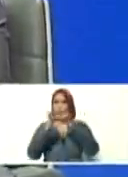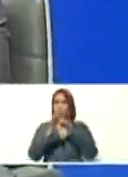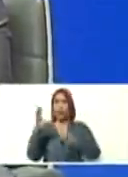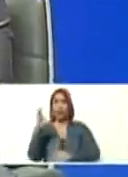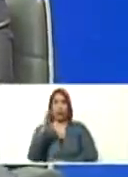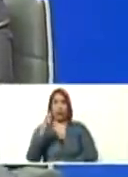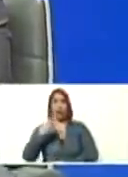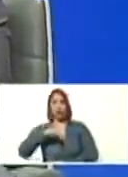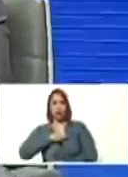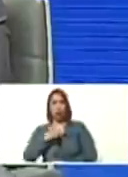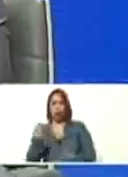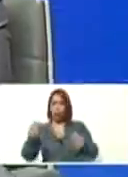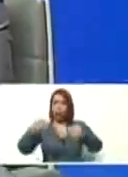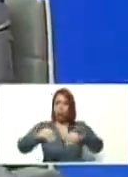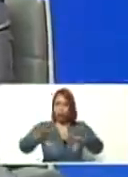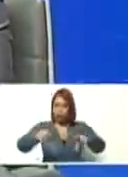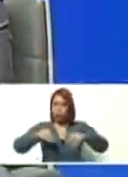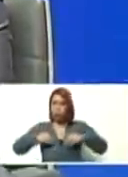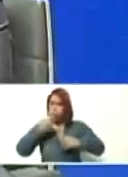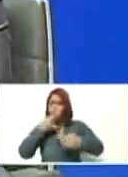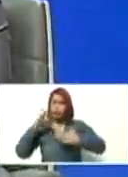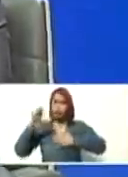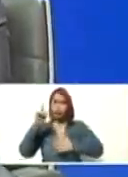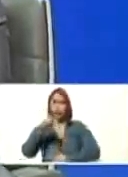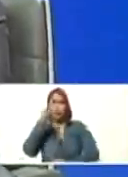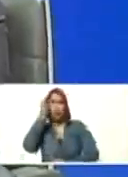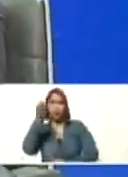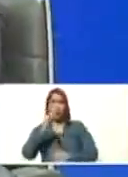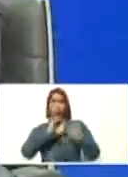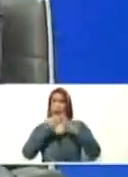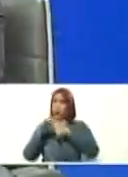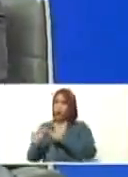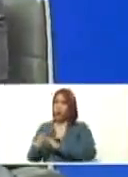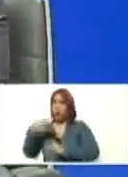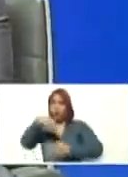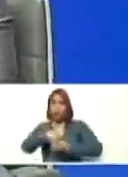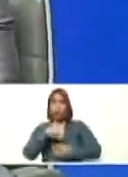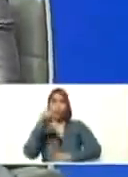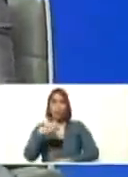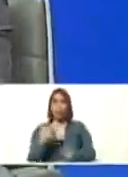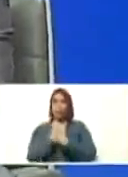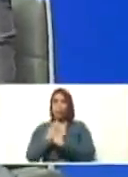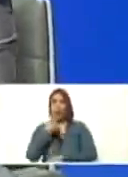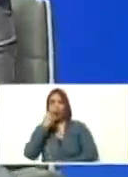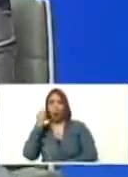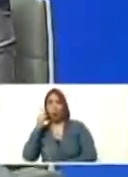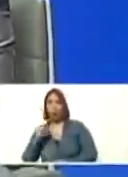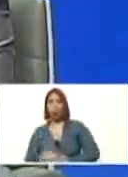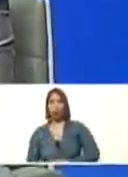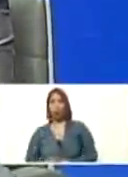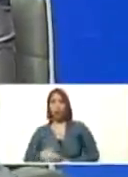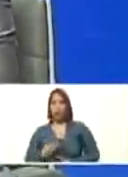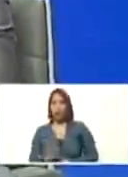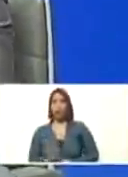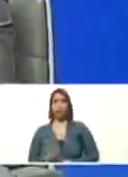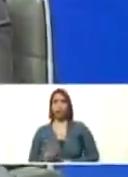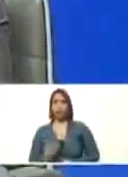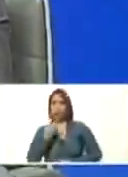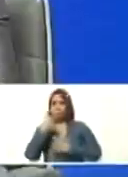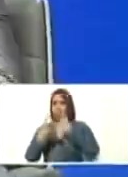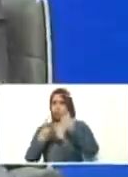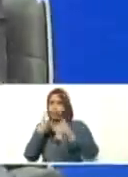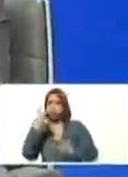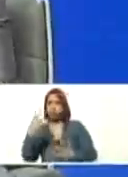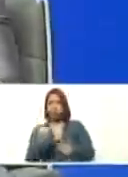nos comprometemos. Asumimos, montamos los consejos comunales, los trabajadores, para que se caiga de cada una de las estaciones y